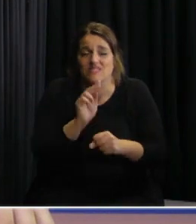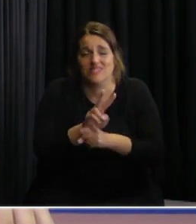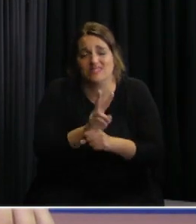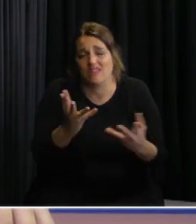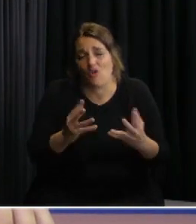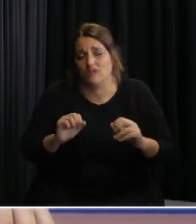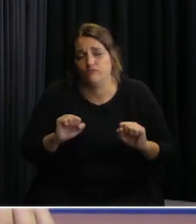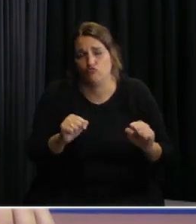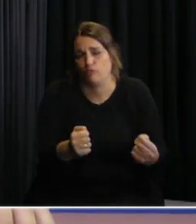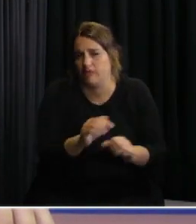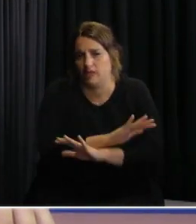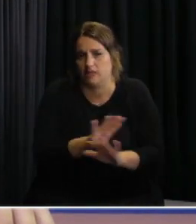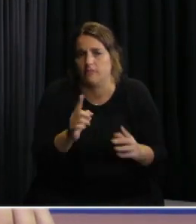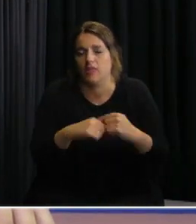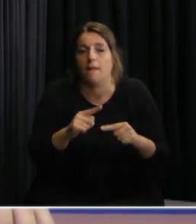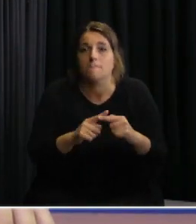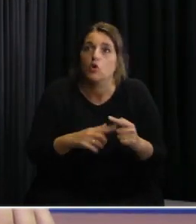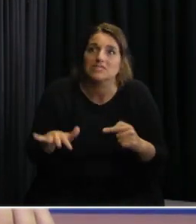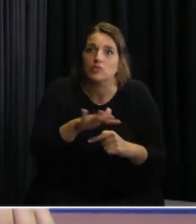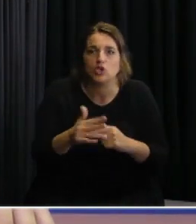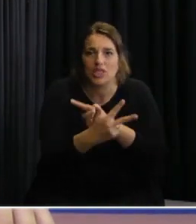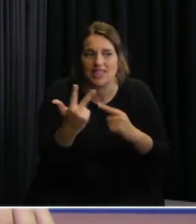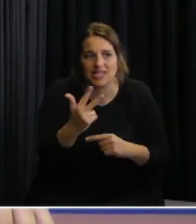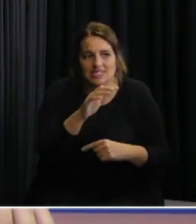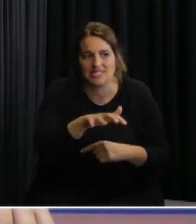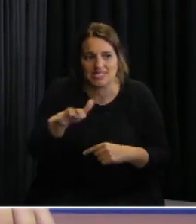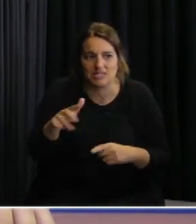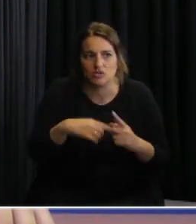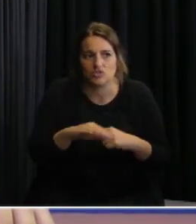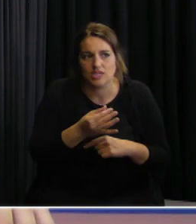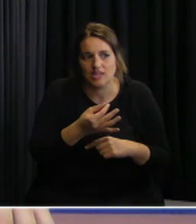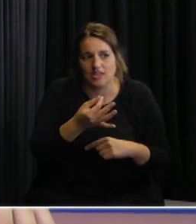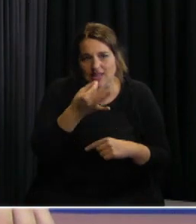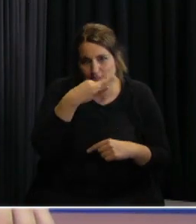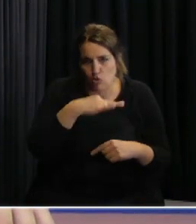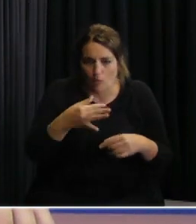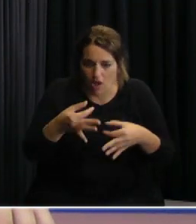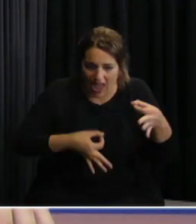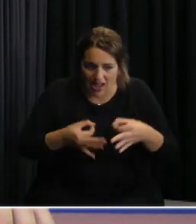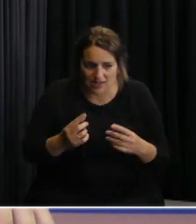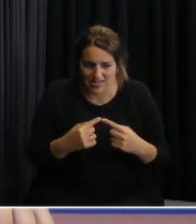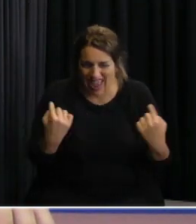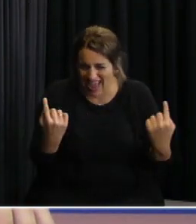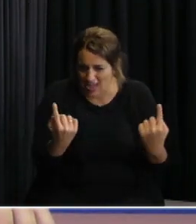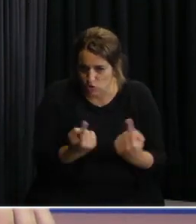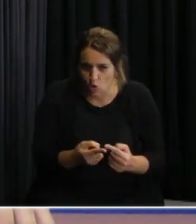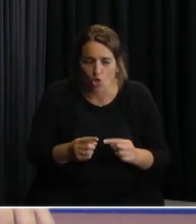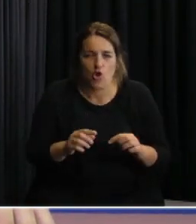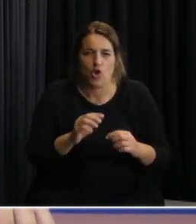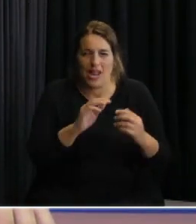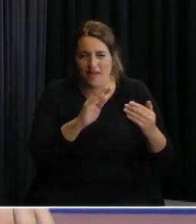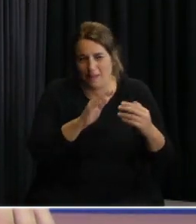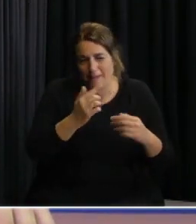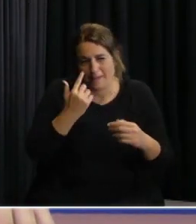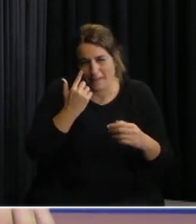están prohibidas con respecto a estos tres centros se hizo apoyo a todo el mundo a todos los residentes y a los a los